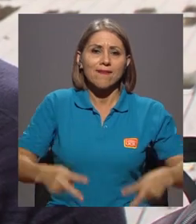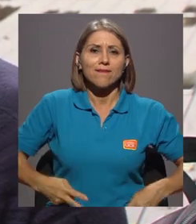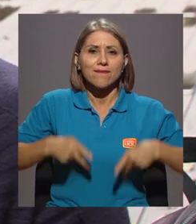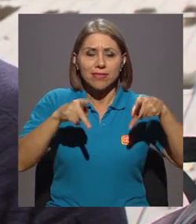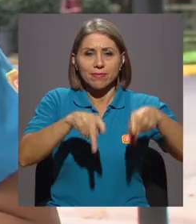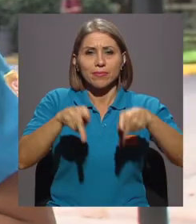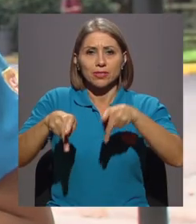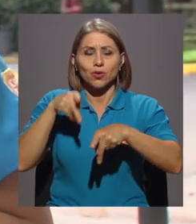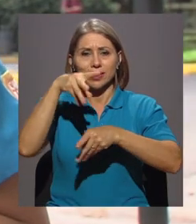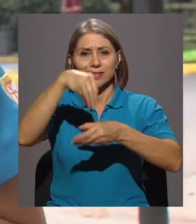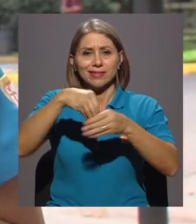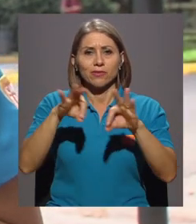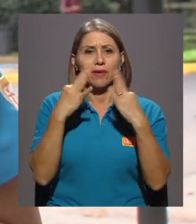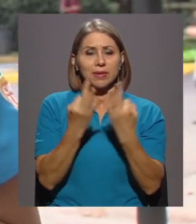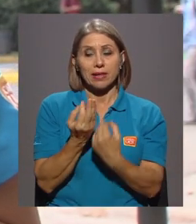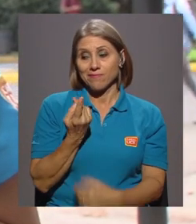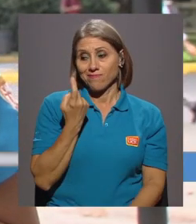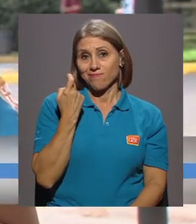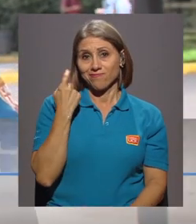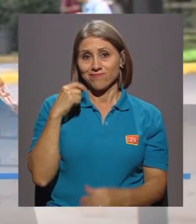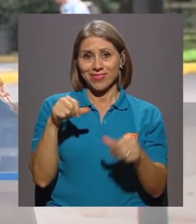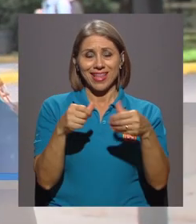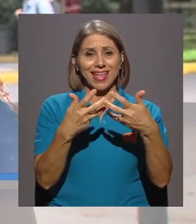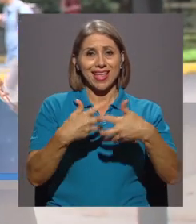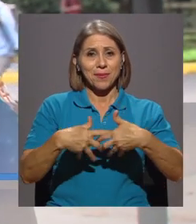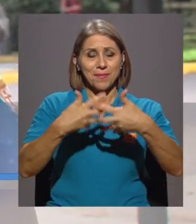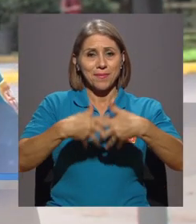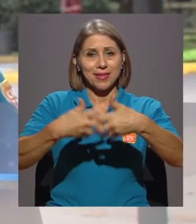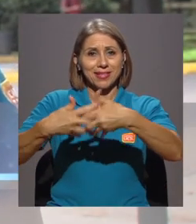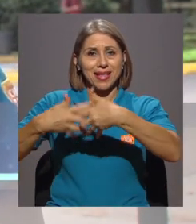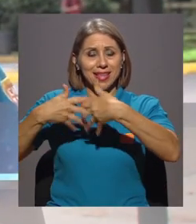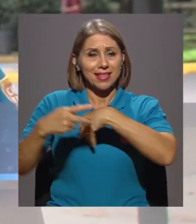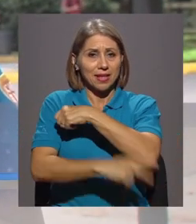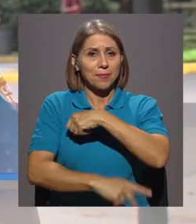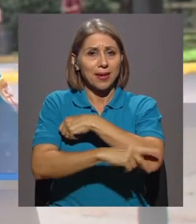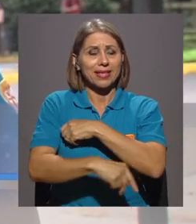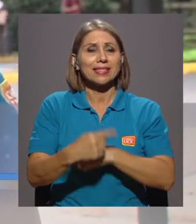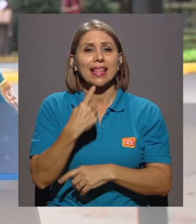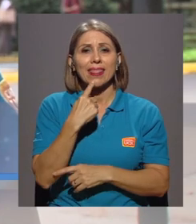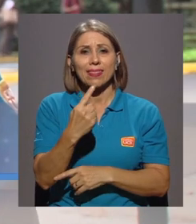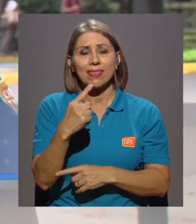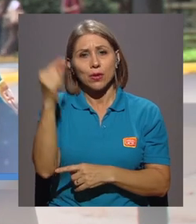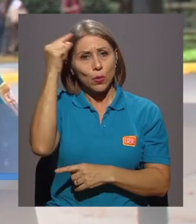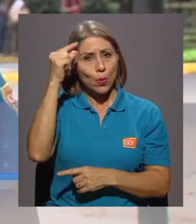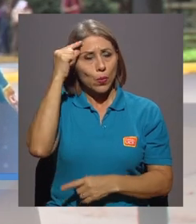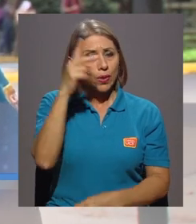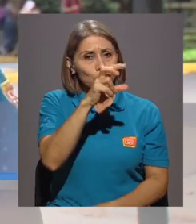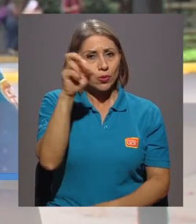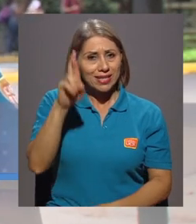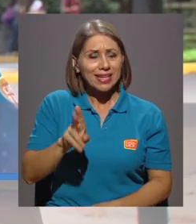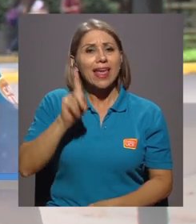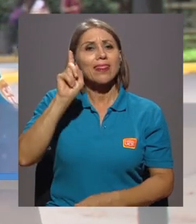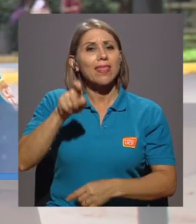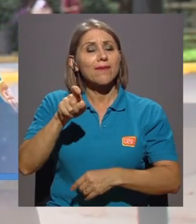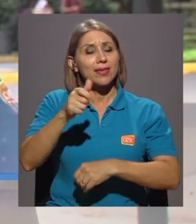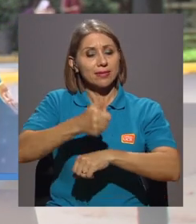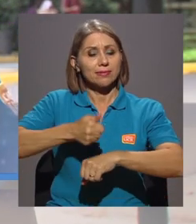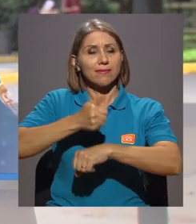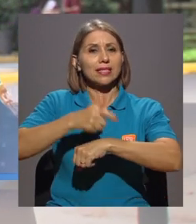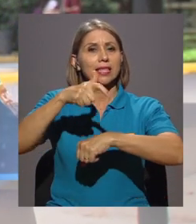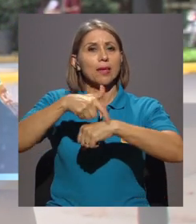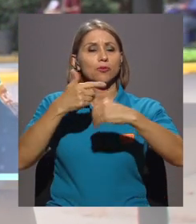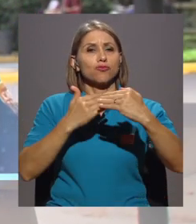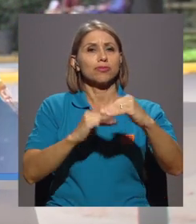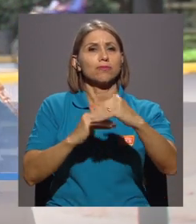individuo en la familia. Recientemente, el sector empresarial del país apuntó que el gobierno de la República debe fijar plazos para